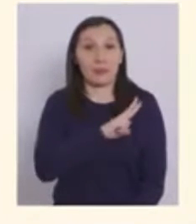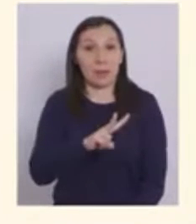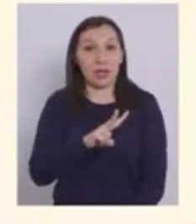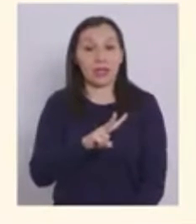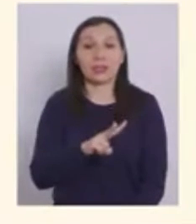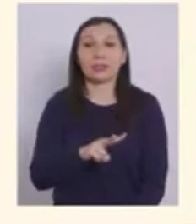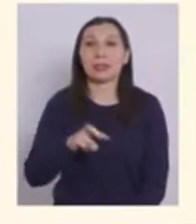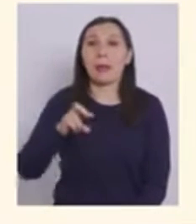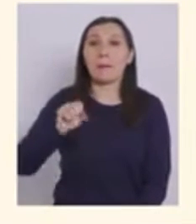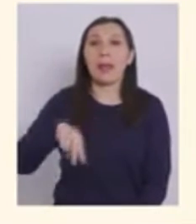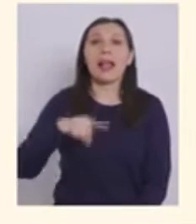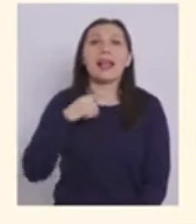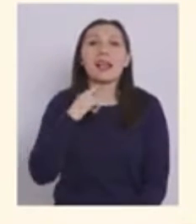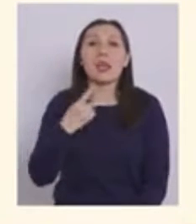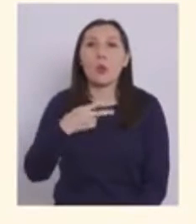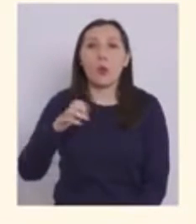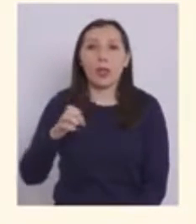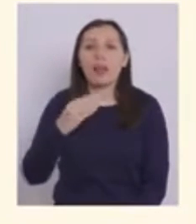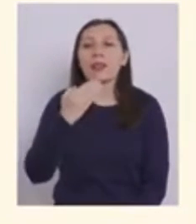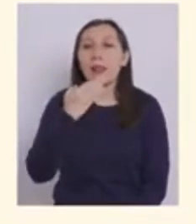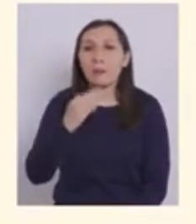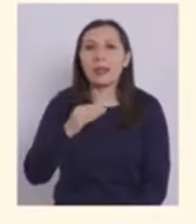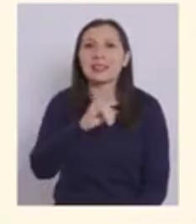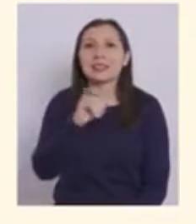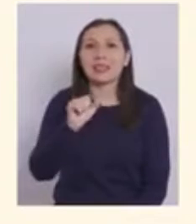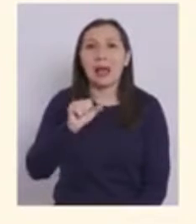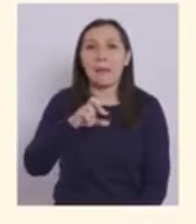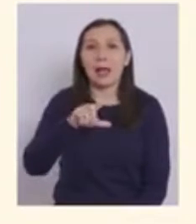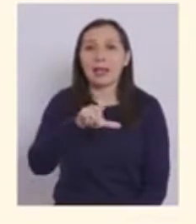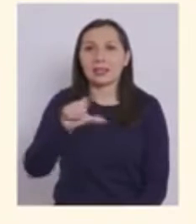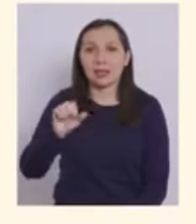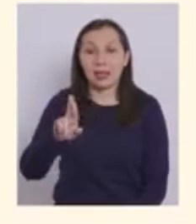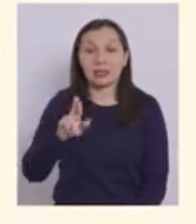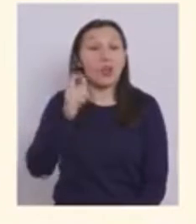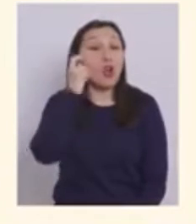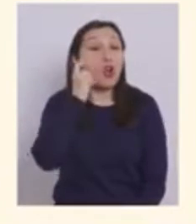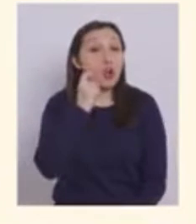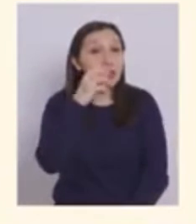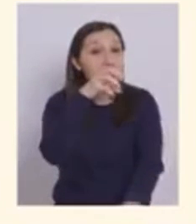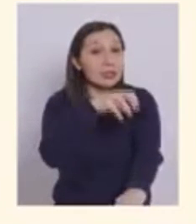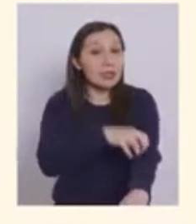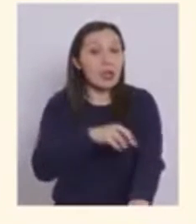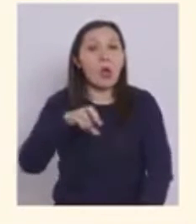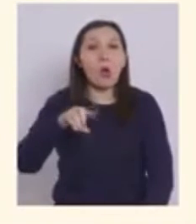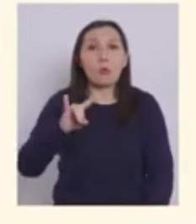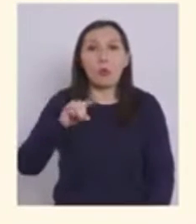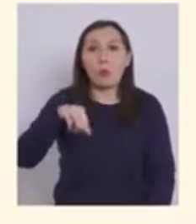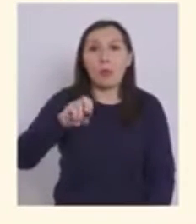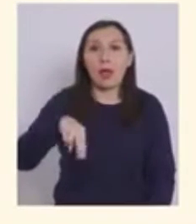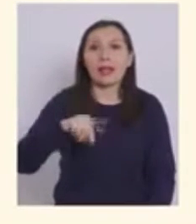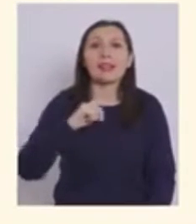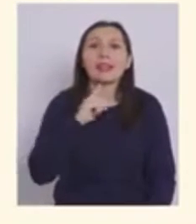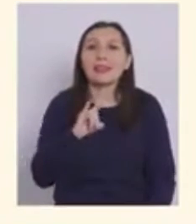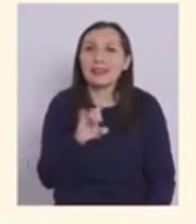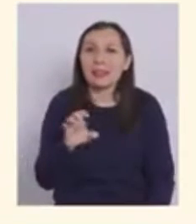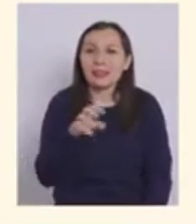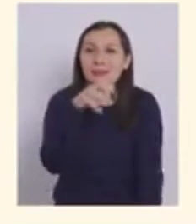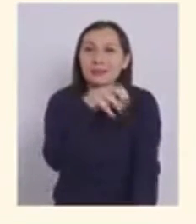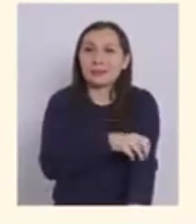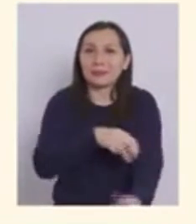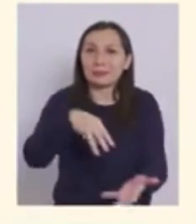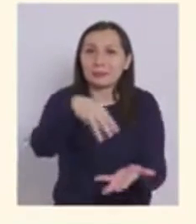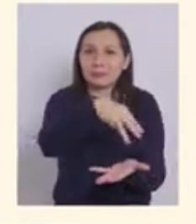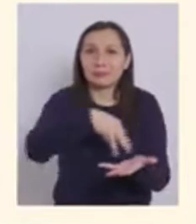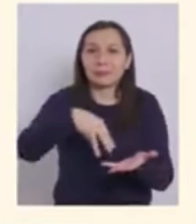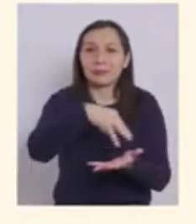Valparaíso, Panquehue y Zapallar En la región de O'Higgins, Pumanque En la